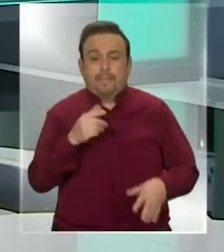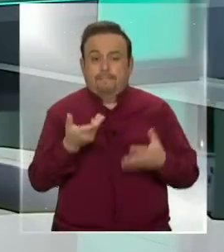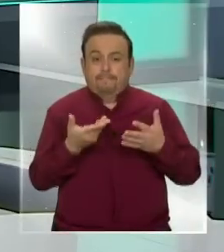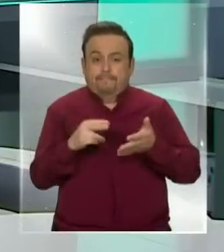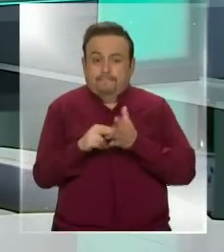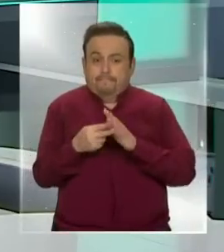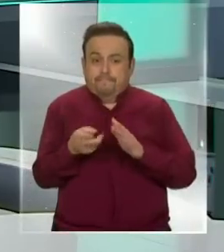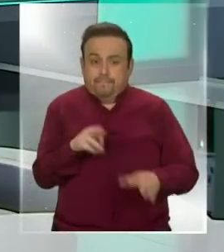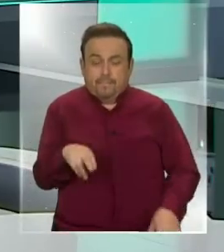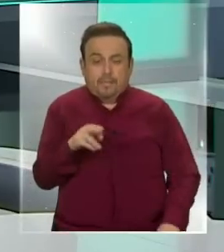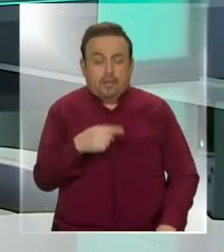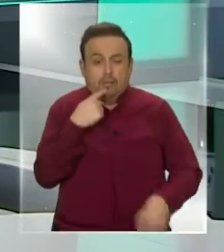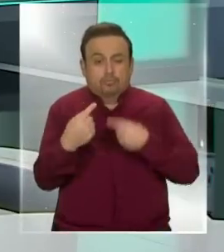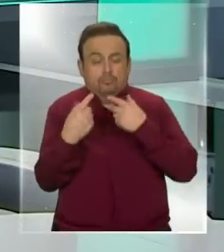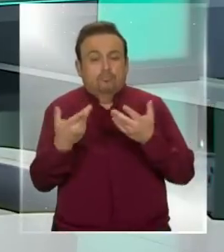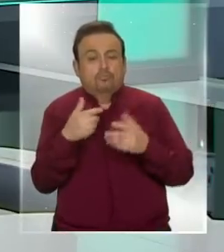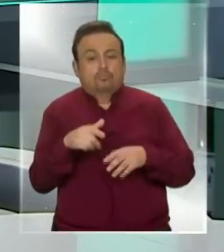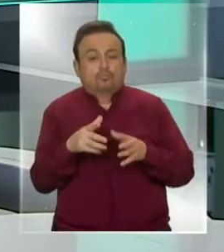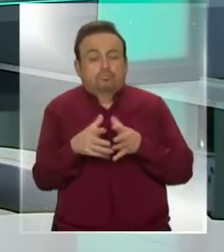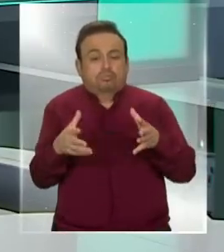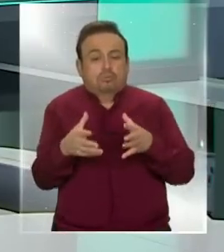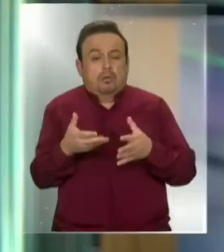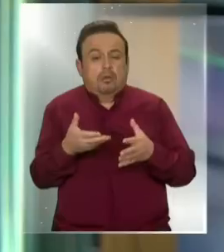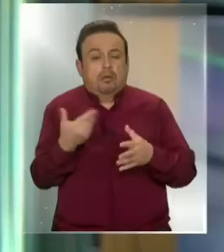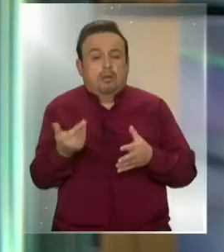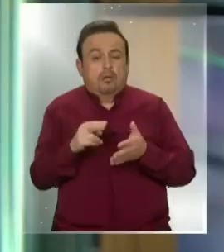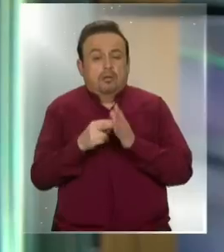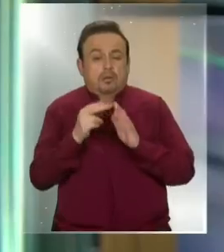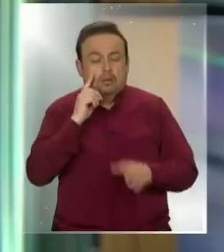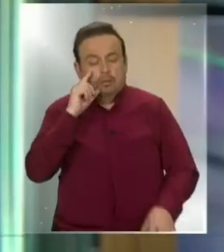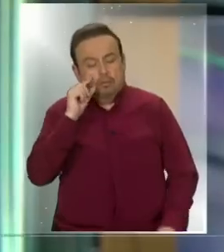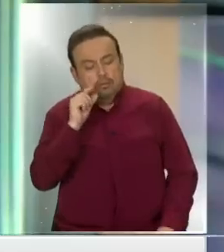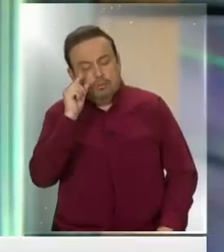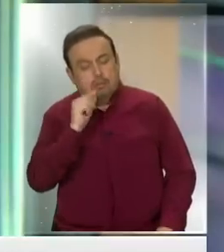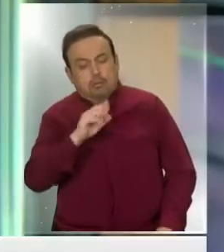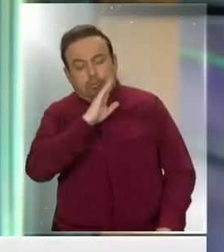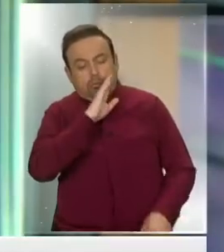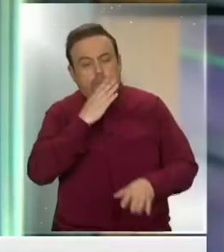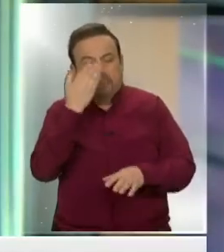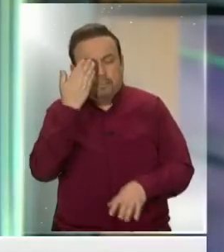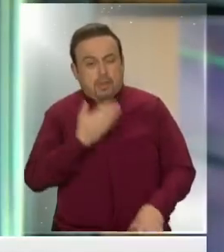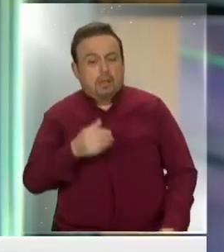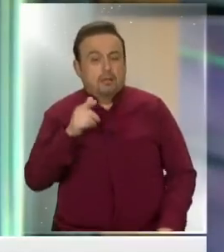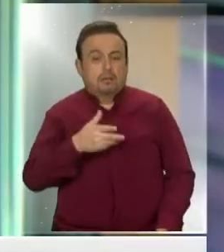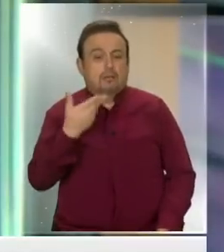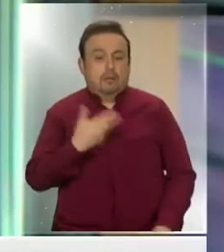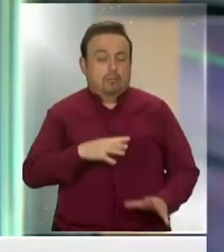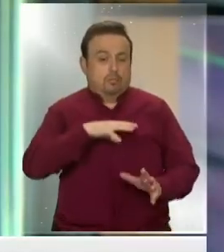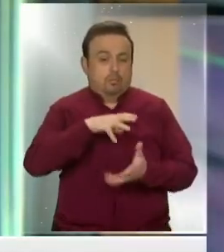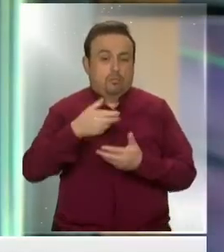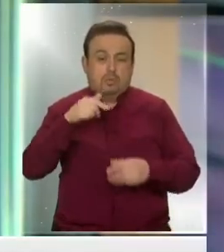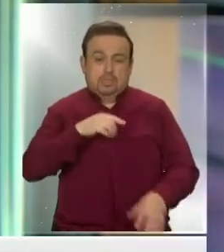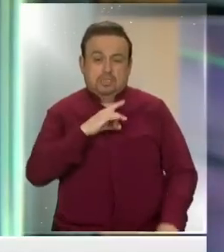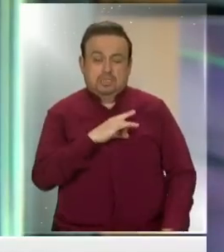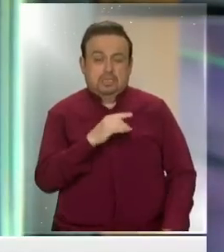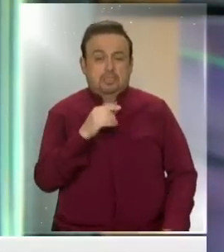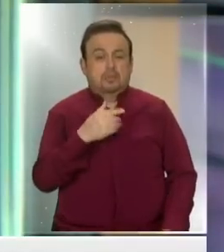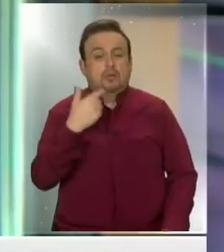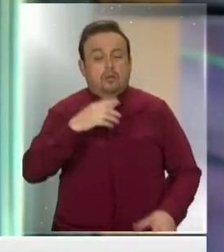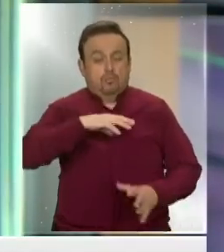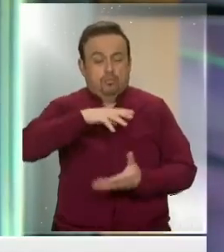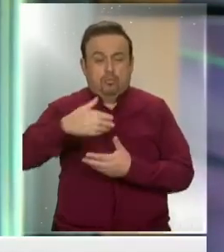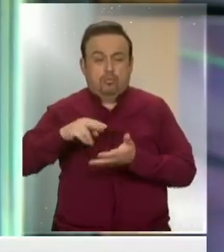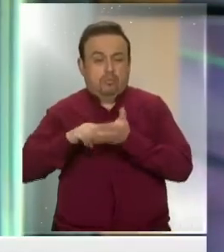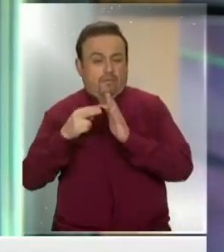está dando hoy día a las consultas médicas es el aumento de los problemas de sueño, el mal dormir. Y esto es a nivel mundial, en Chile y en el